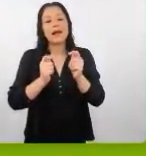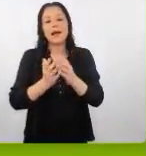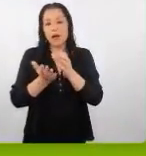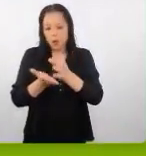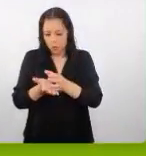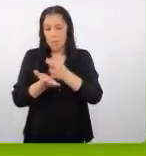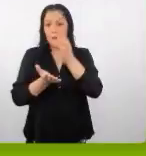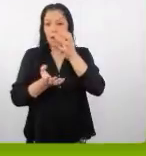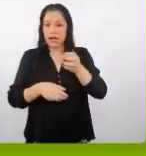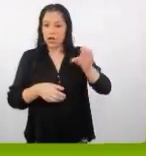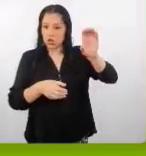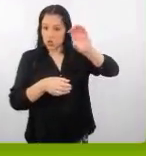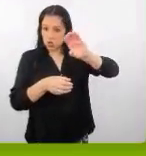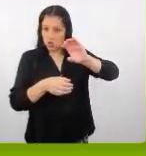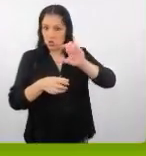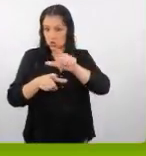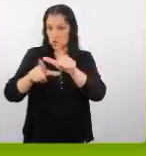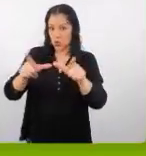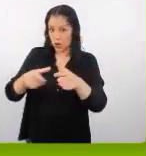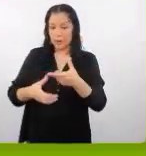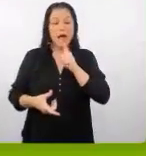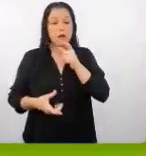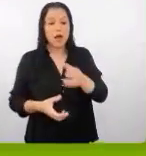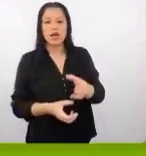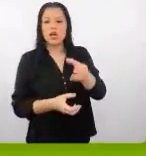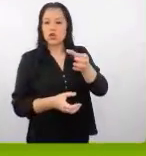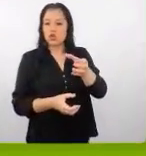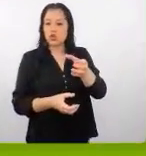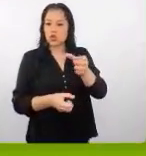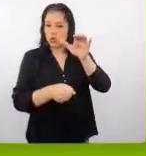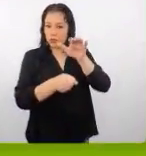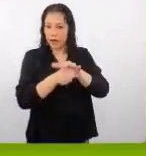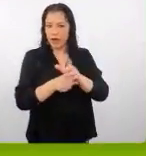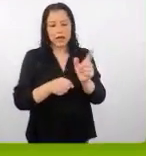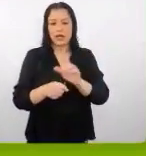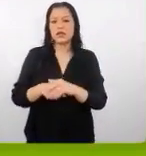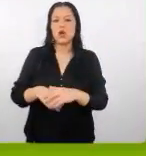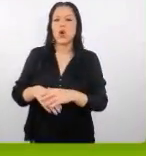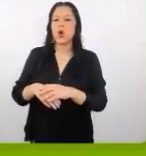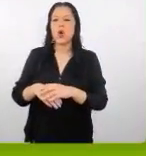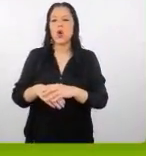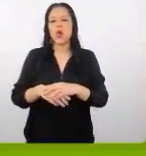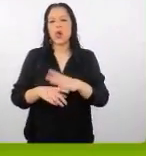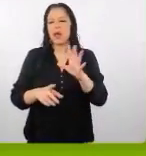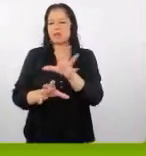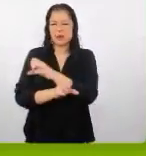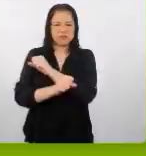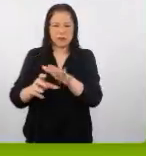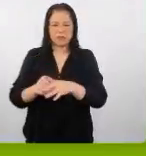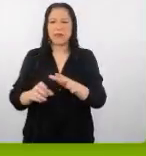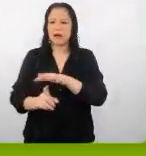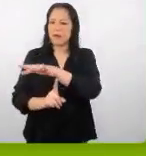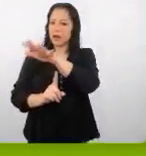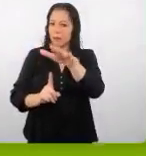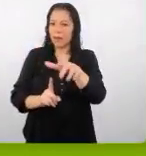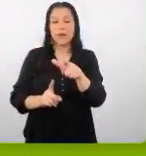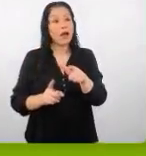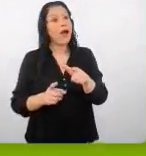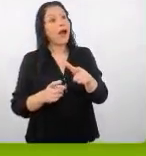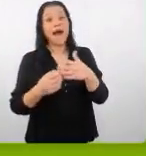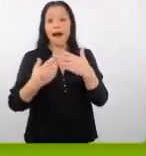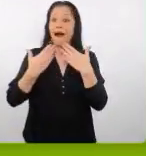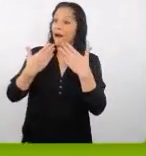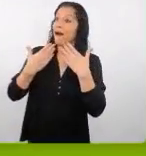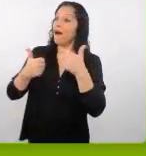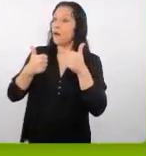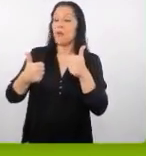y tener un espacio para que ellos puedan llenar el agua y no maltratar el medio ambiente es algo que va a ser muy bien visto por